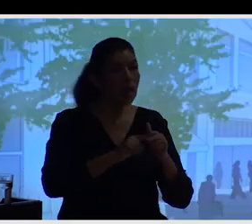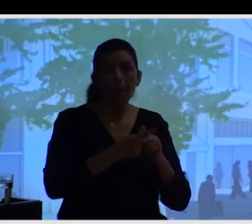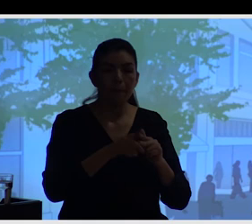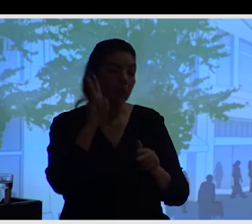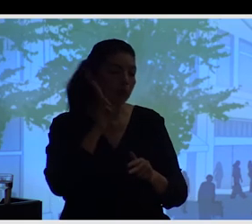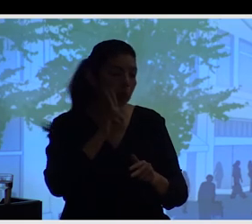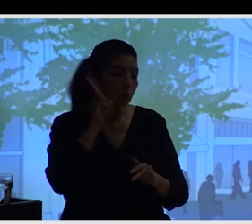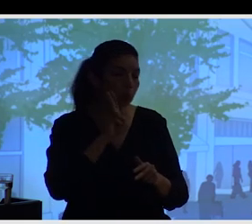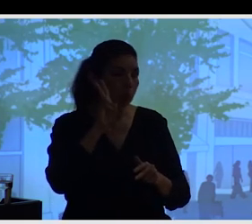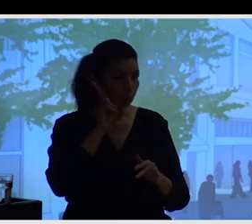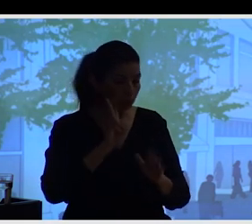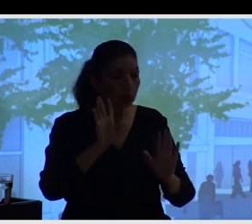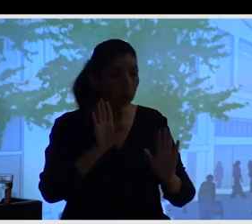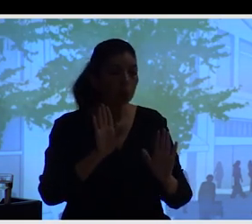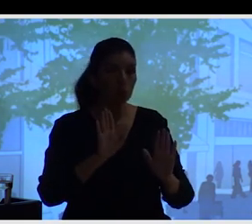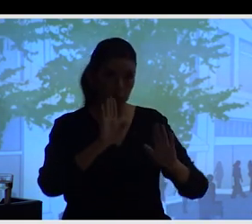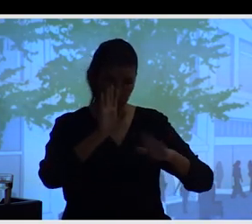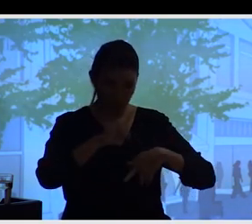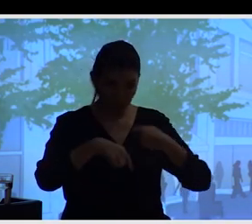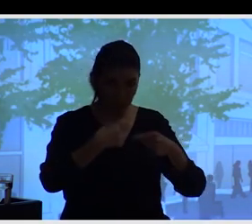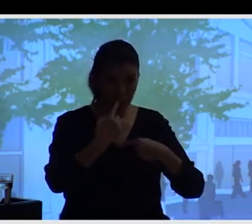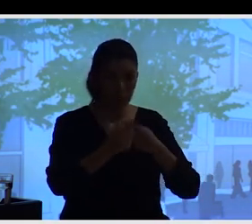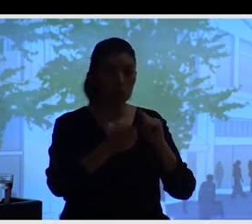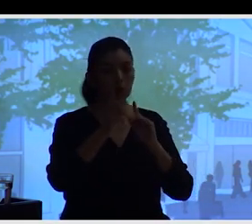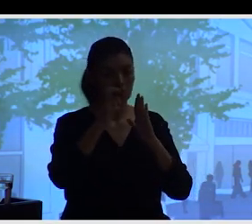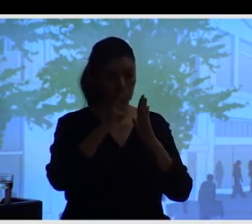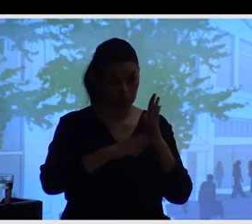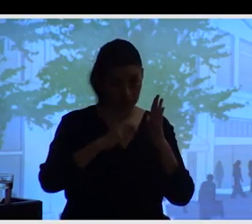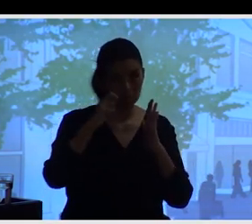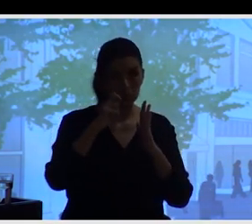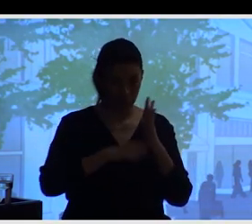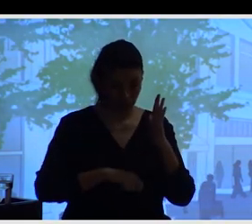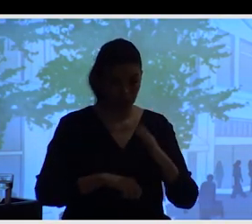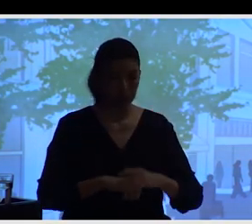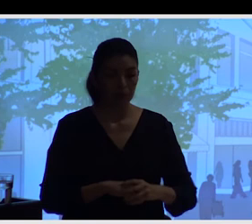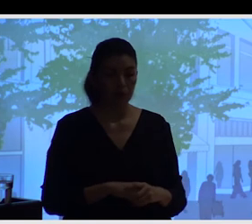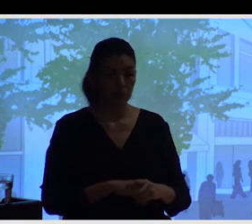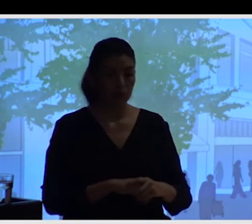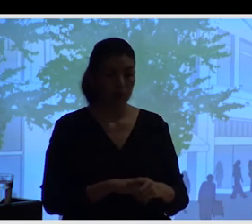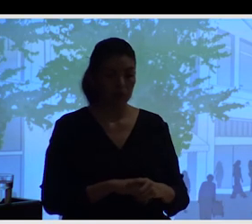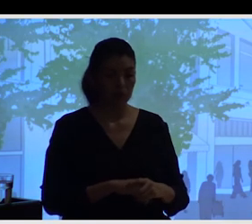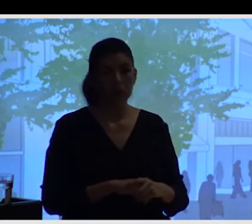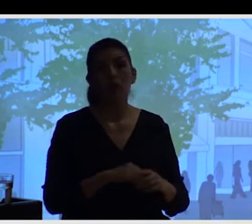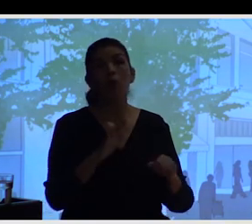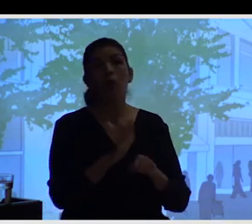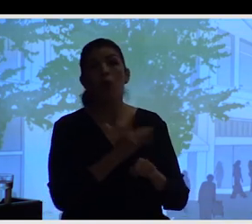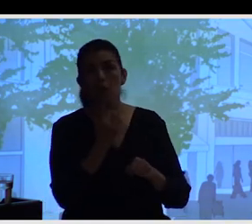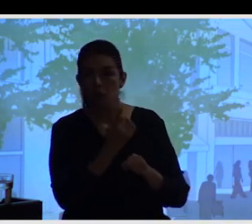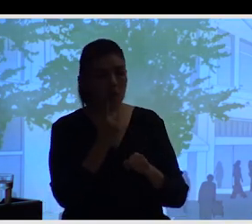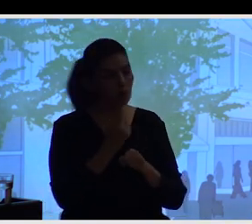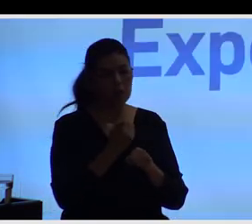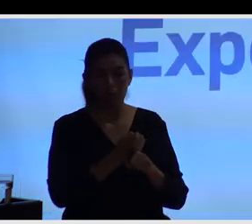sabiendo que al fin y cabo cuando tienes la nueva configuración de calles que quieres y que funciona, puedes hacer un proyecto definitivo.